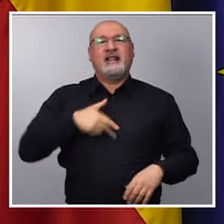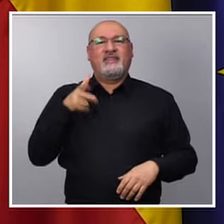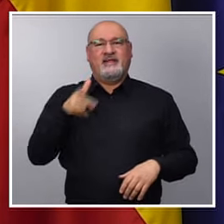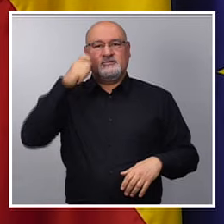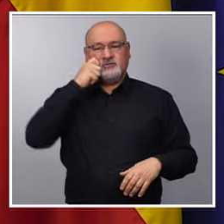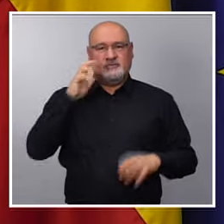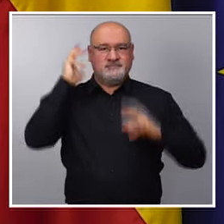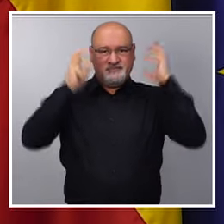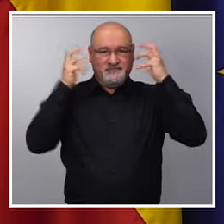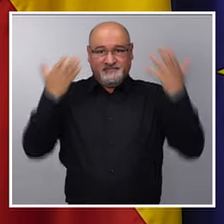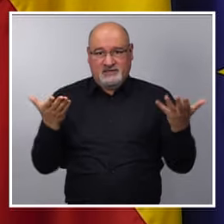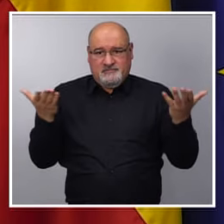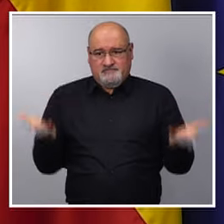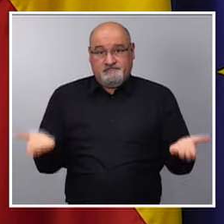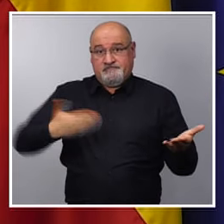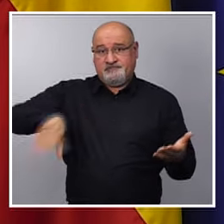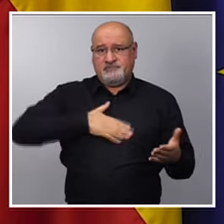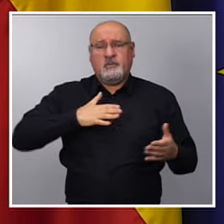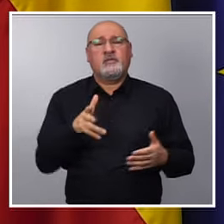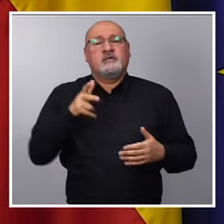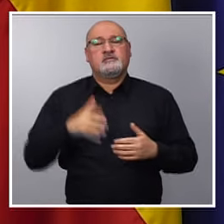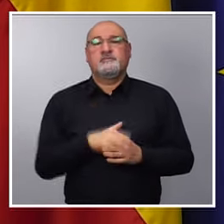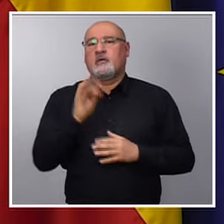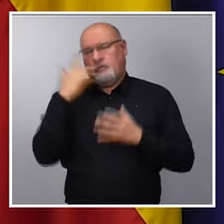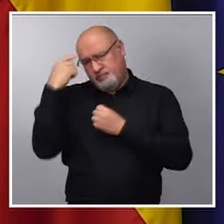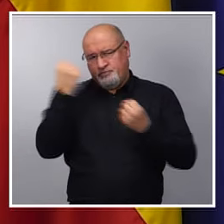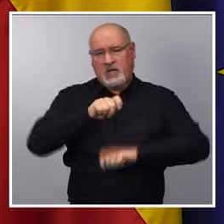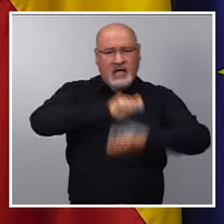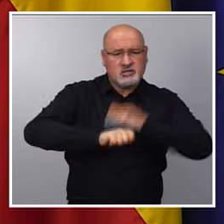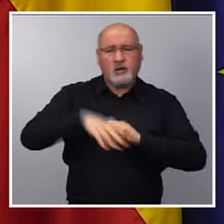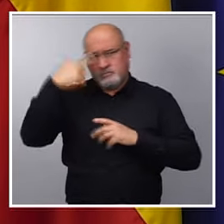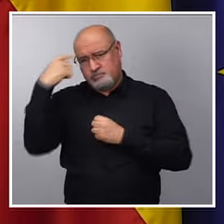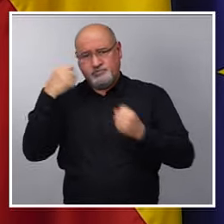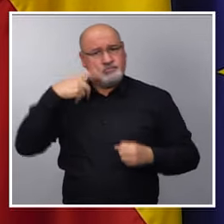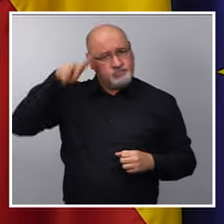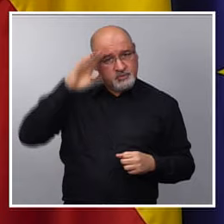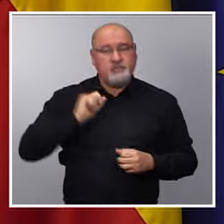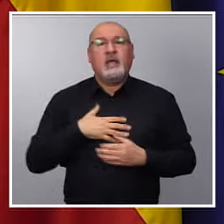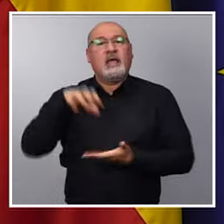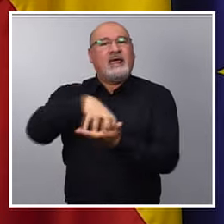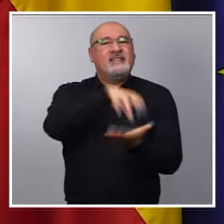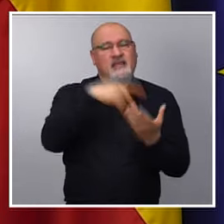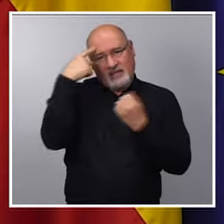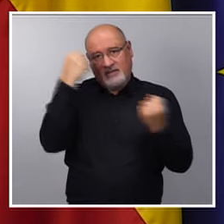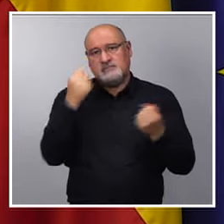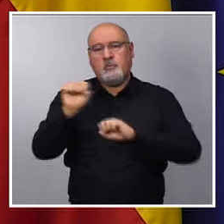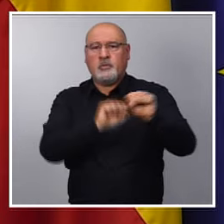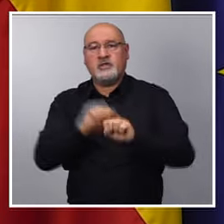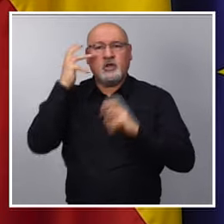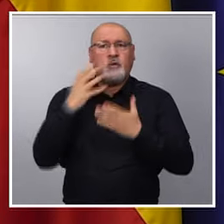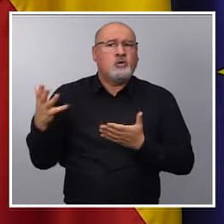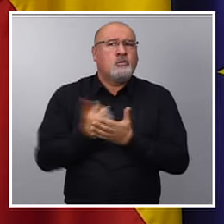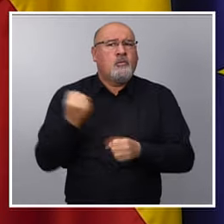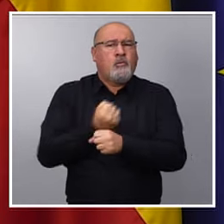a todas las asociaciones los expertos y las expertas los profesionales las entidades de protección animal que muchas veces han trabajado en